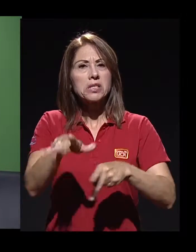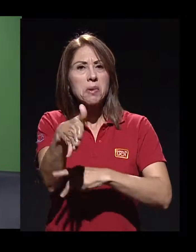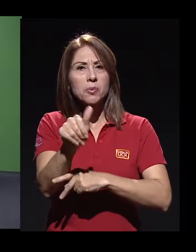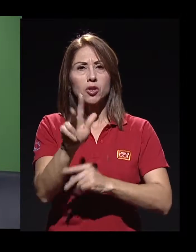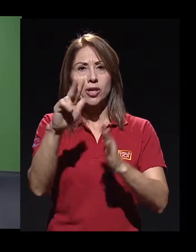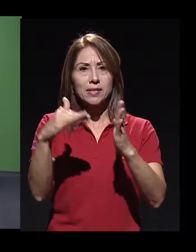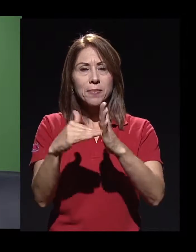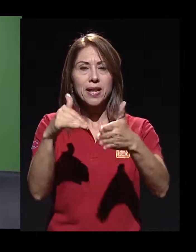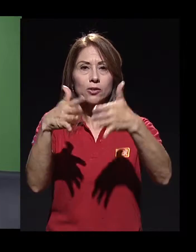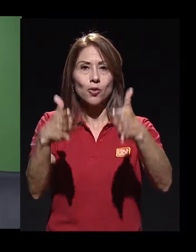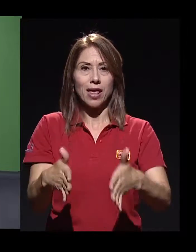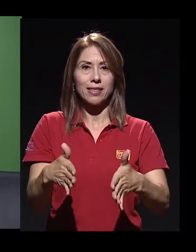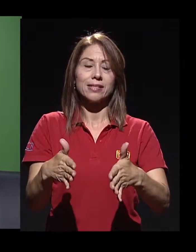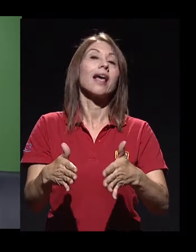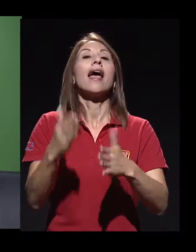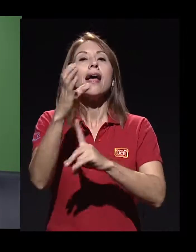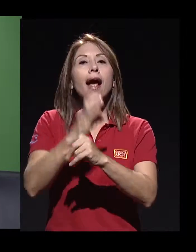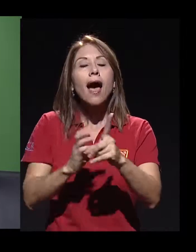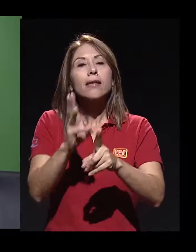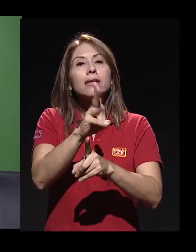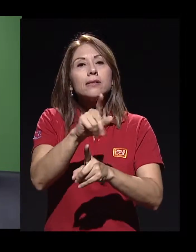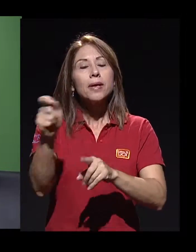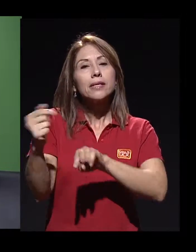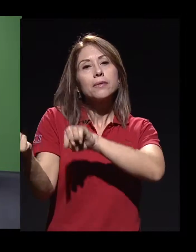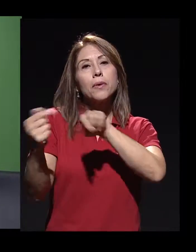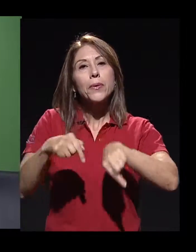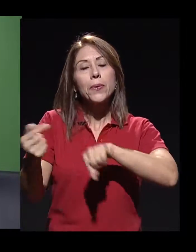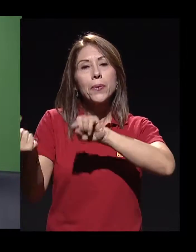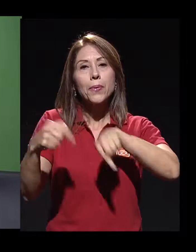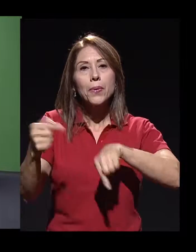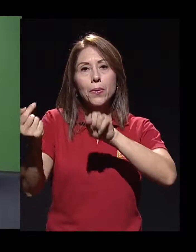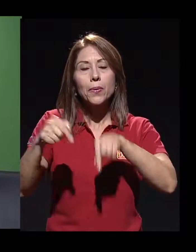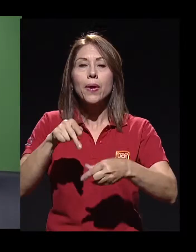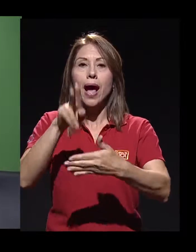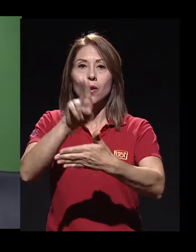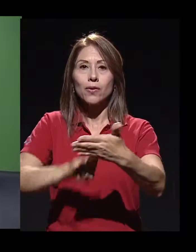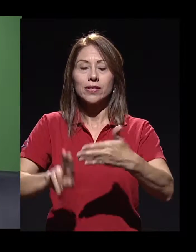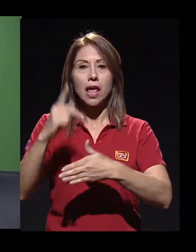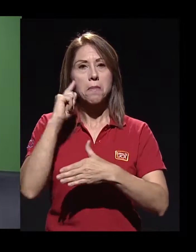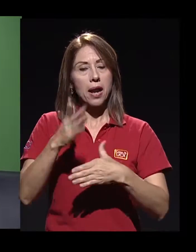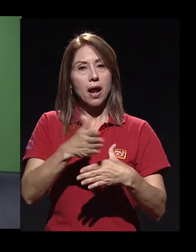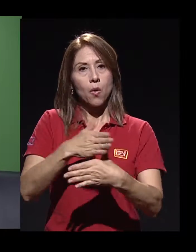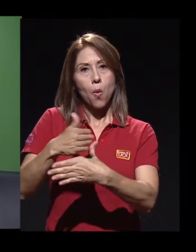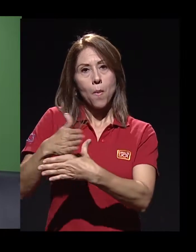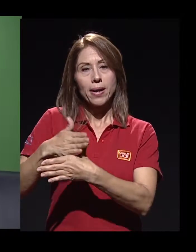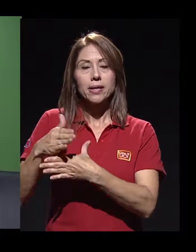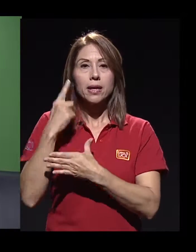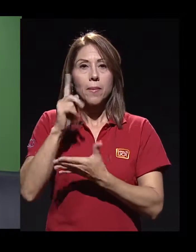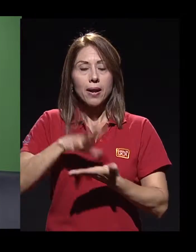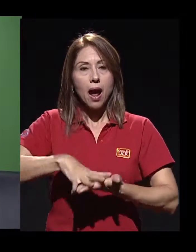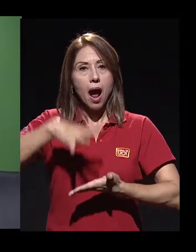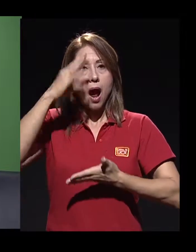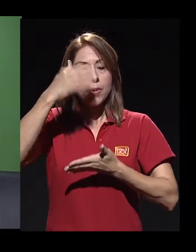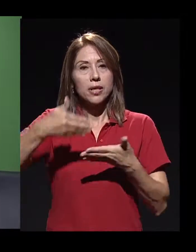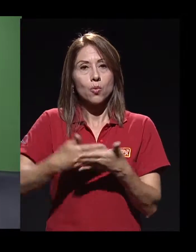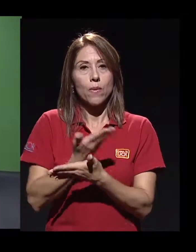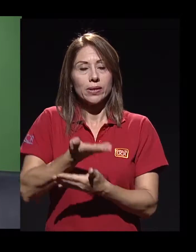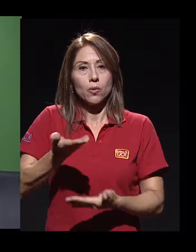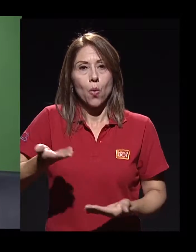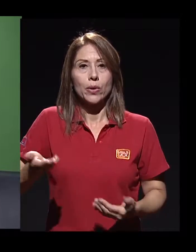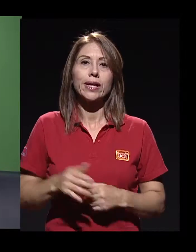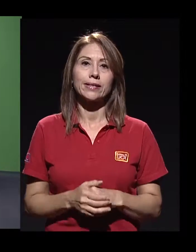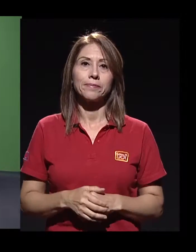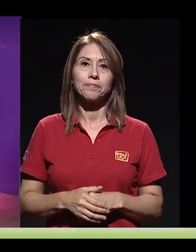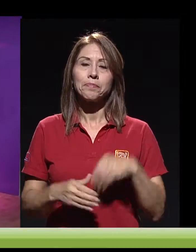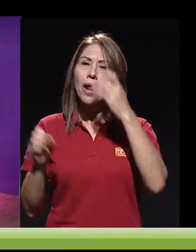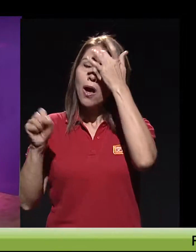que en este semestre vienen a la universidad a compartir un poco y a aprender cosas nuevas.